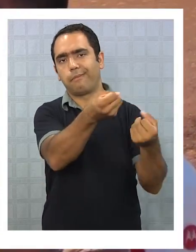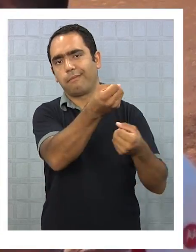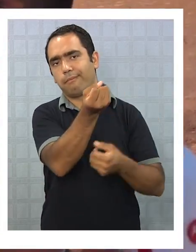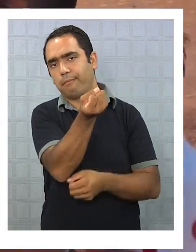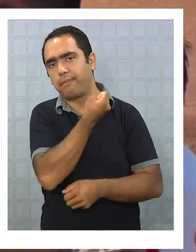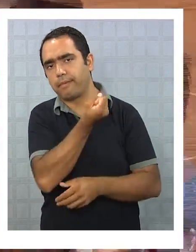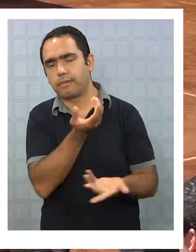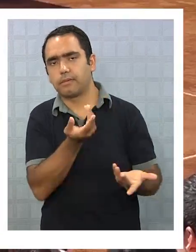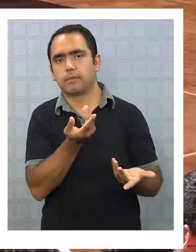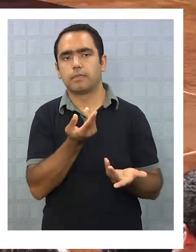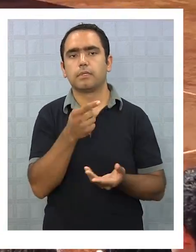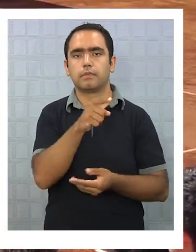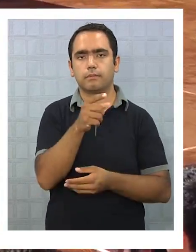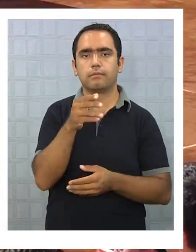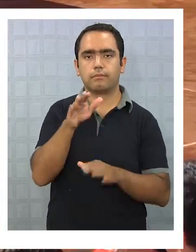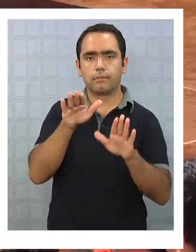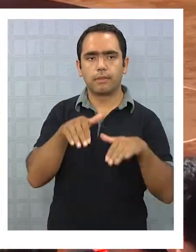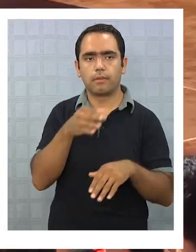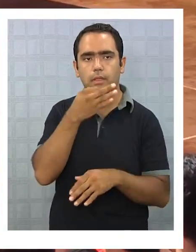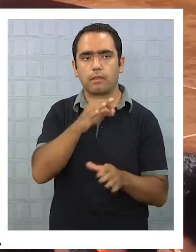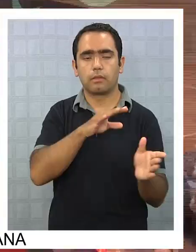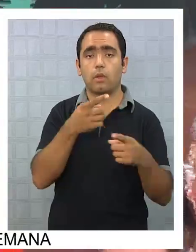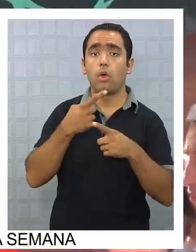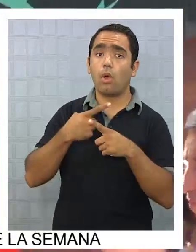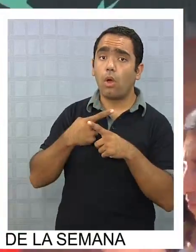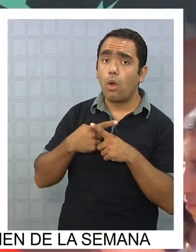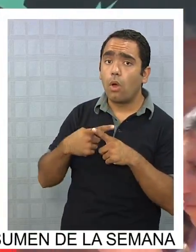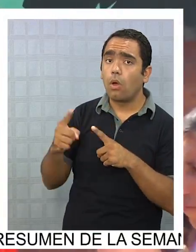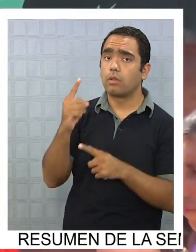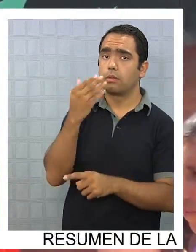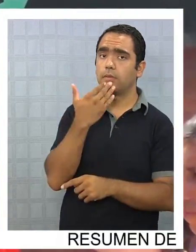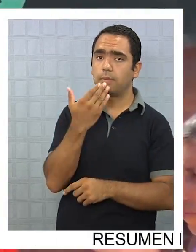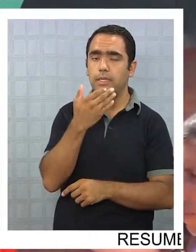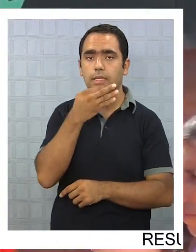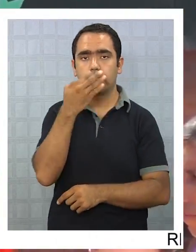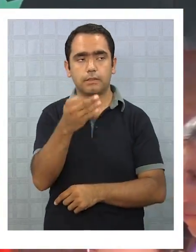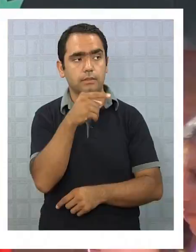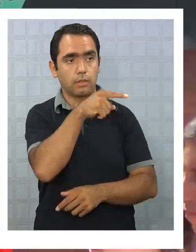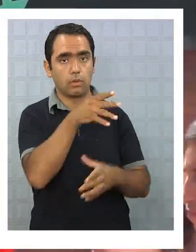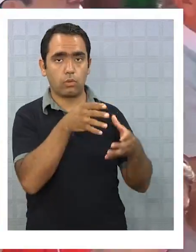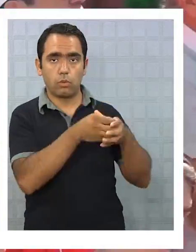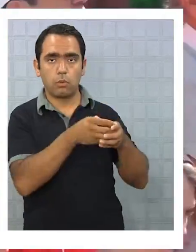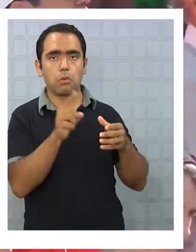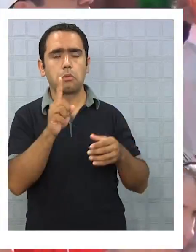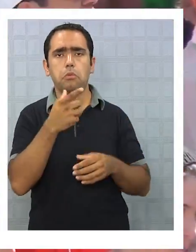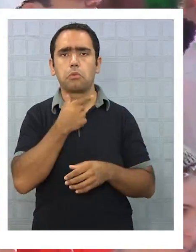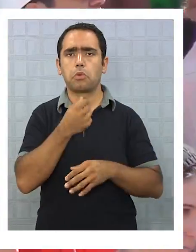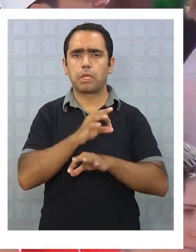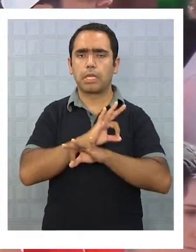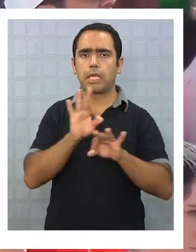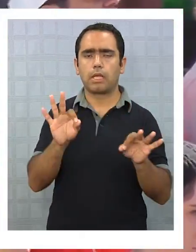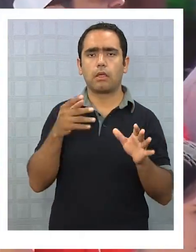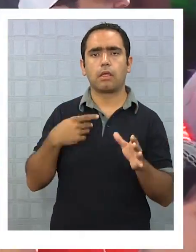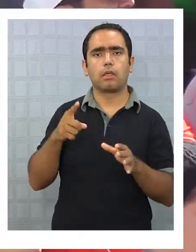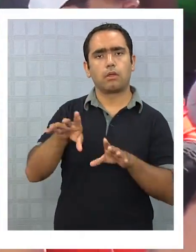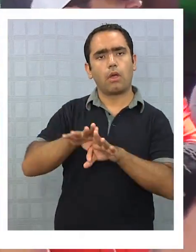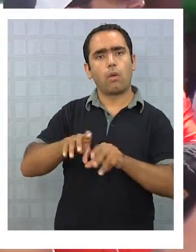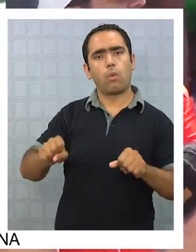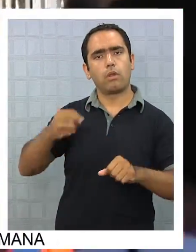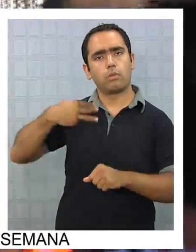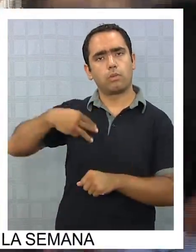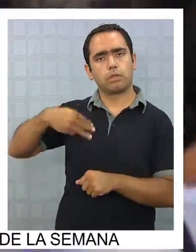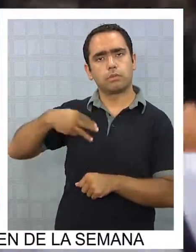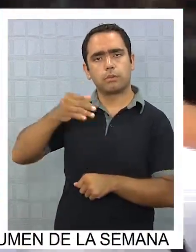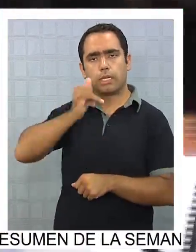boicoteados asegura el concejal, pero existe otra versión que indicaría que la federación nunca quiso llegar a acuerdos con